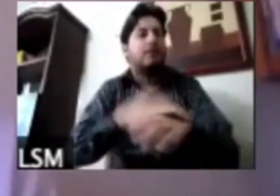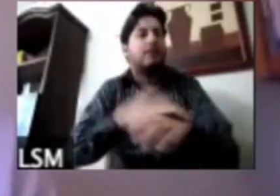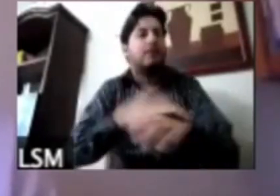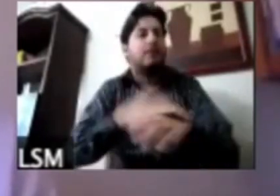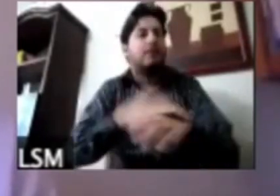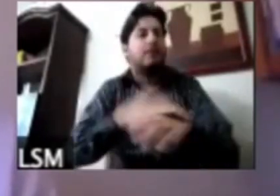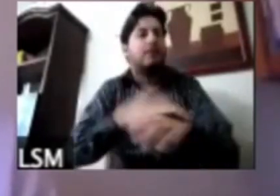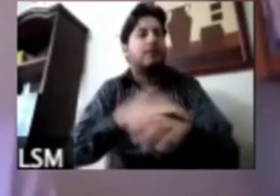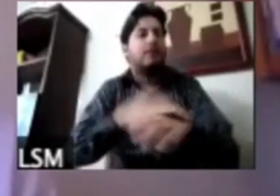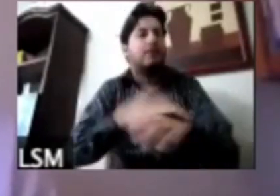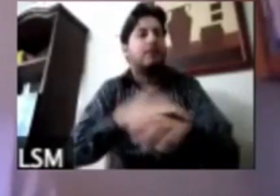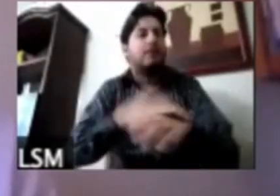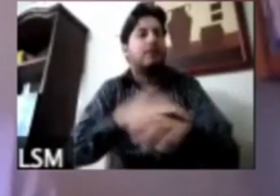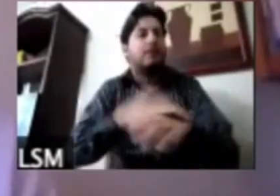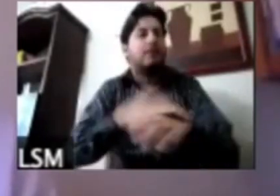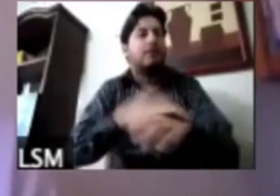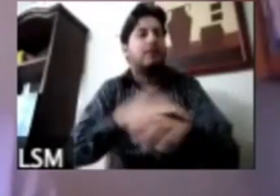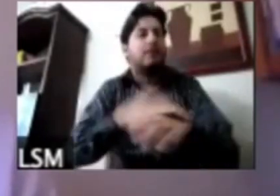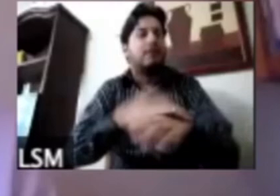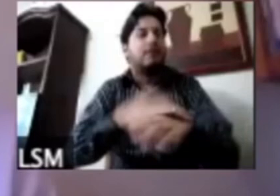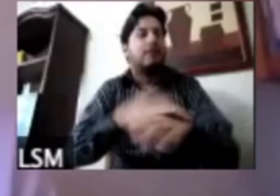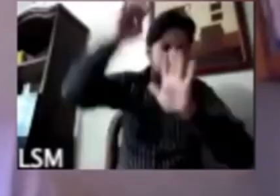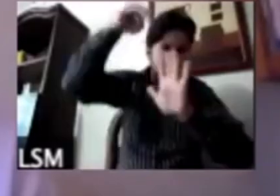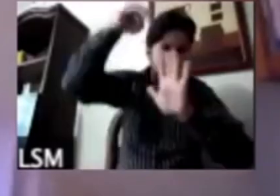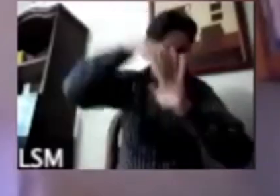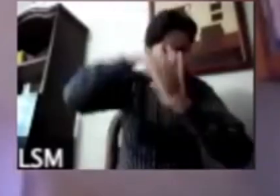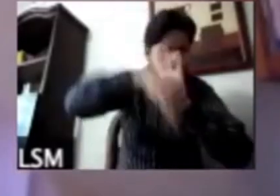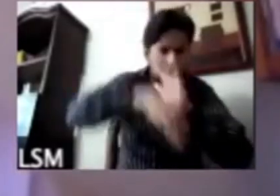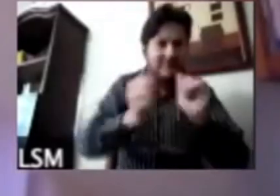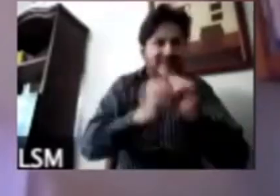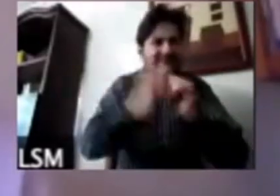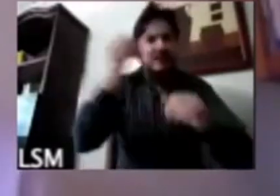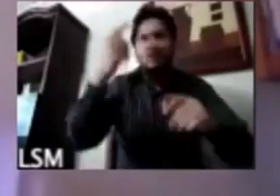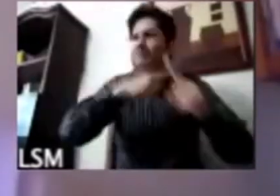y de la baja ahora del consumo y de la producción